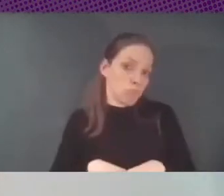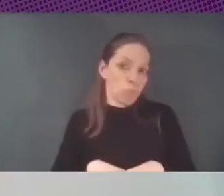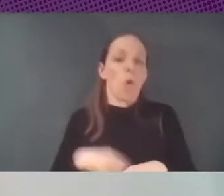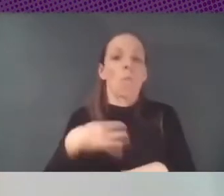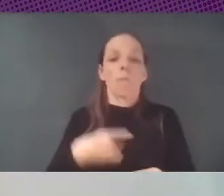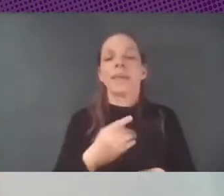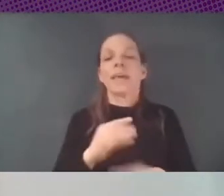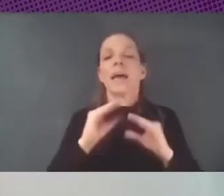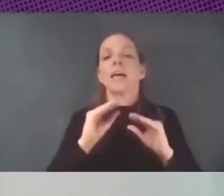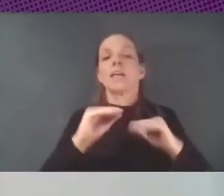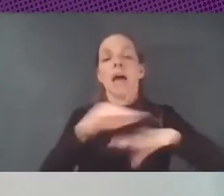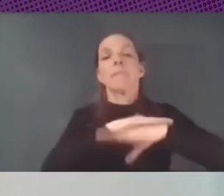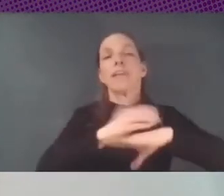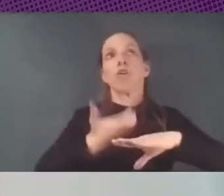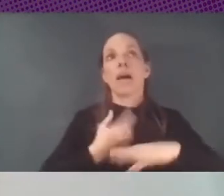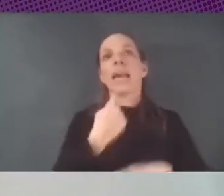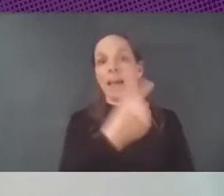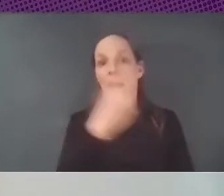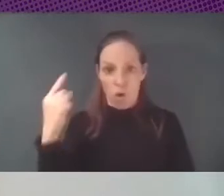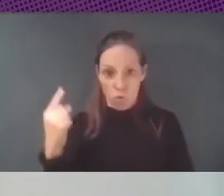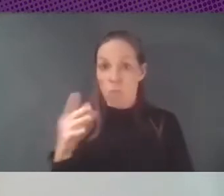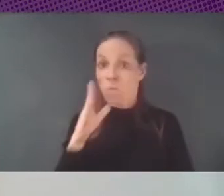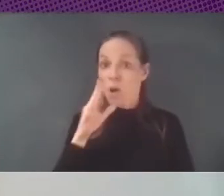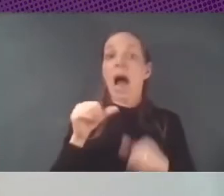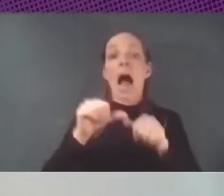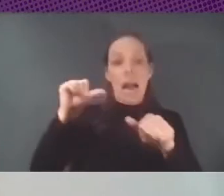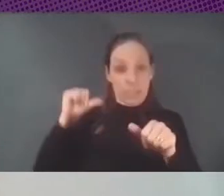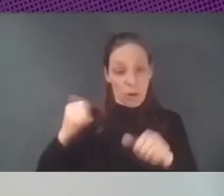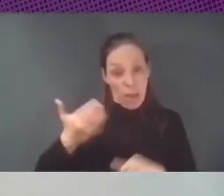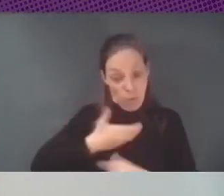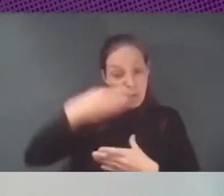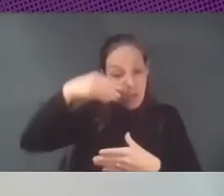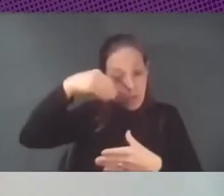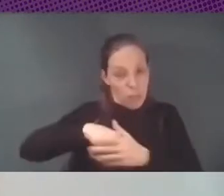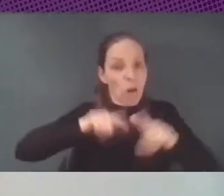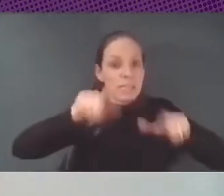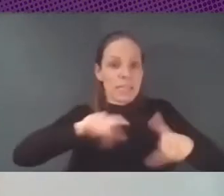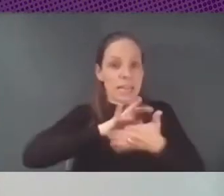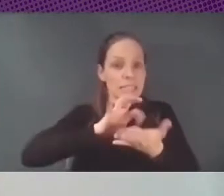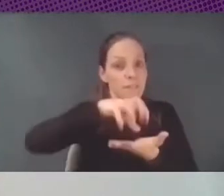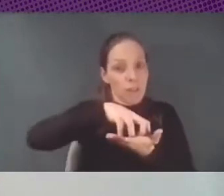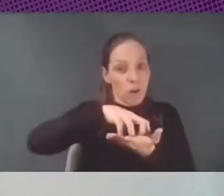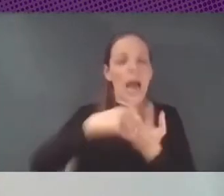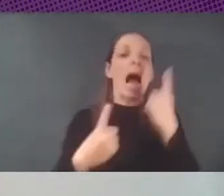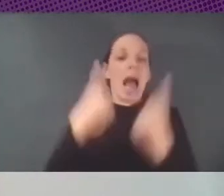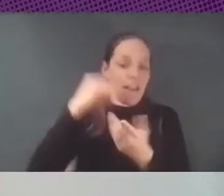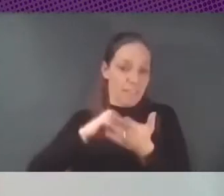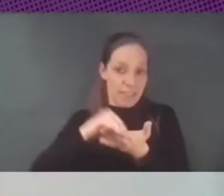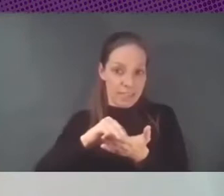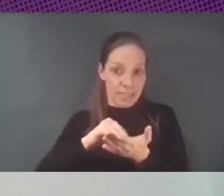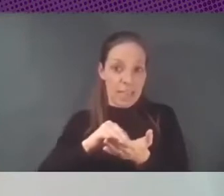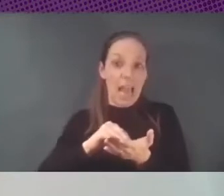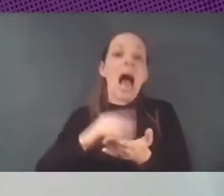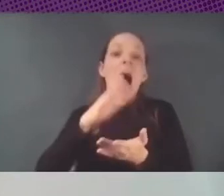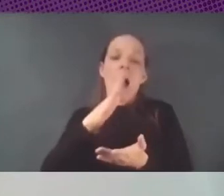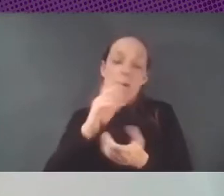como ya se hace ahora en parte cada ayuntamiento hasta ahora ha tenido sus salas de servidores a veces o las contrataba una empresa local lo que pasa es que ahora pues la están contratando en una